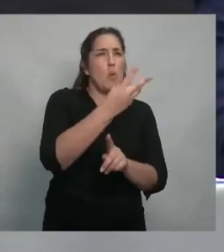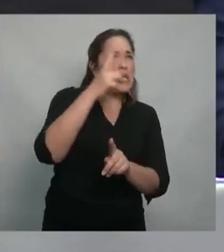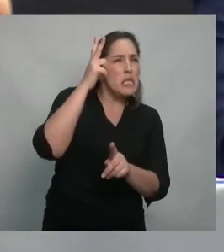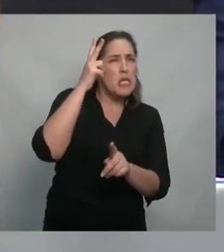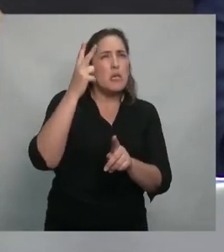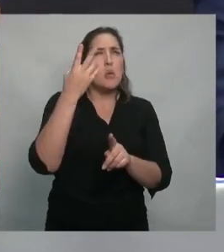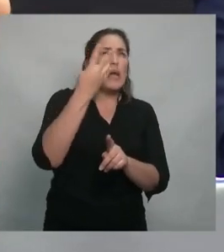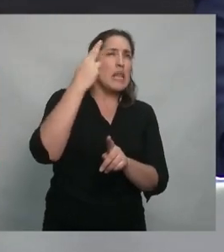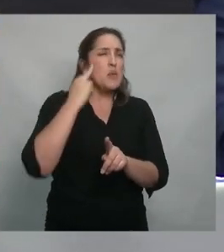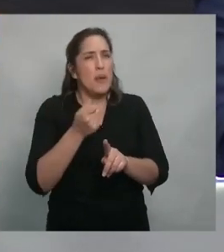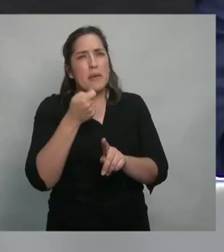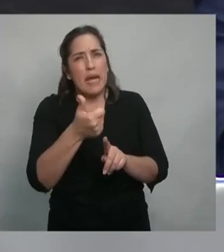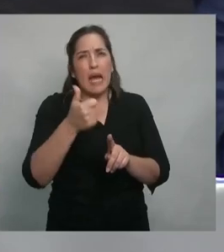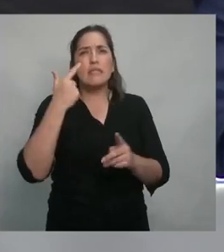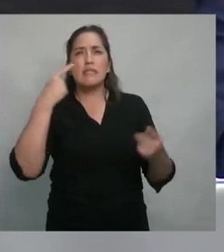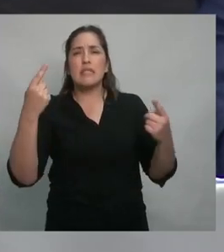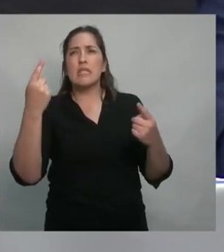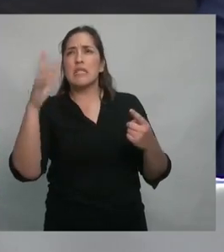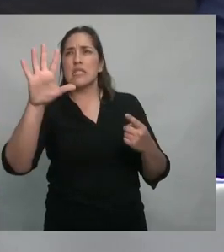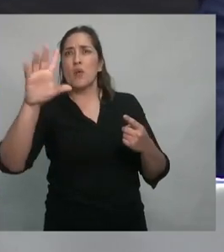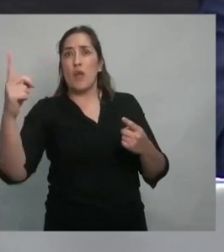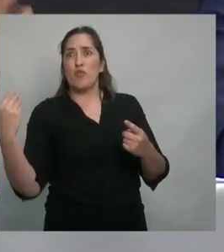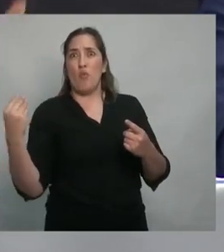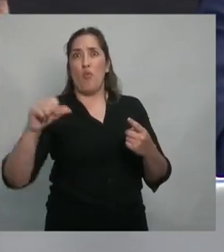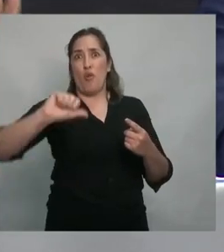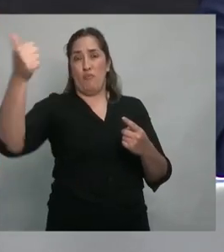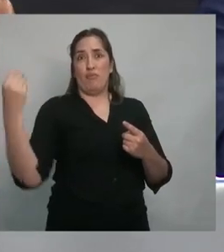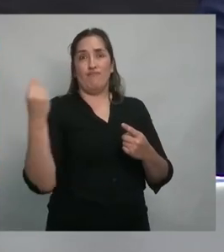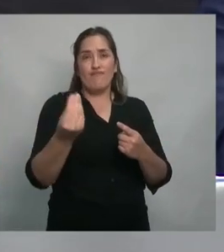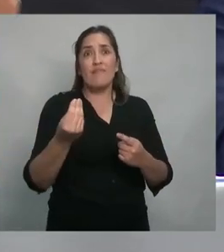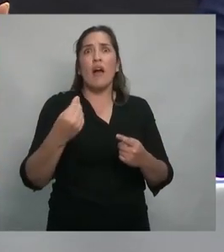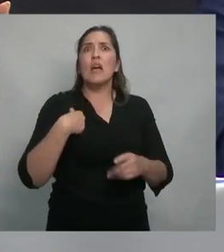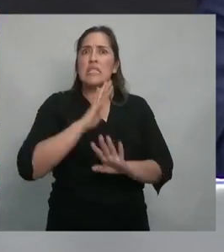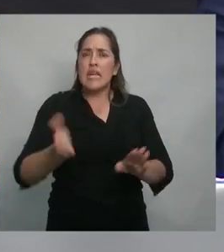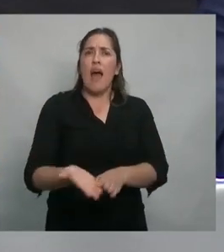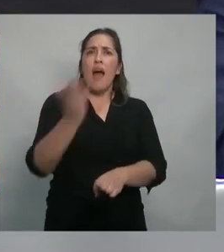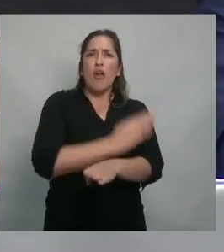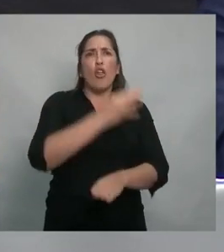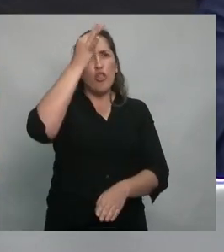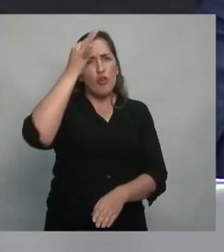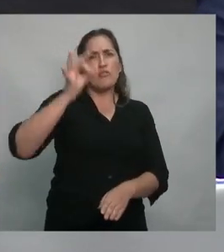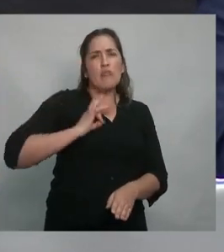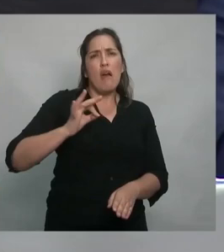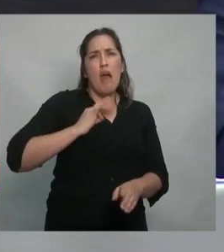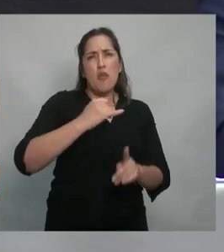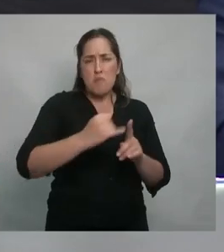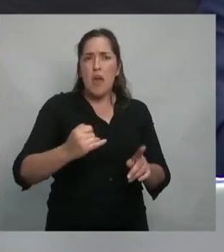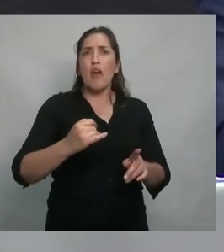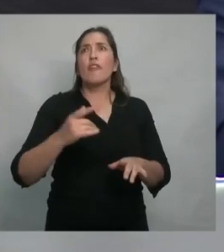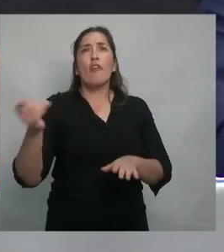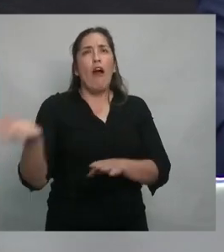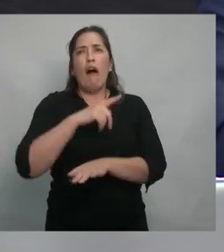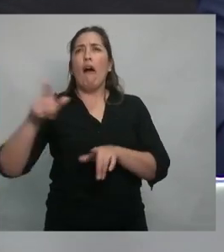49 casi a 51 y algo. Después de 12 años y medio de un bombardeo